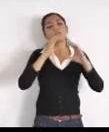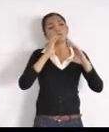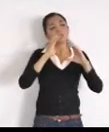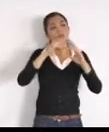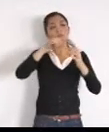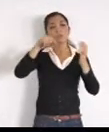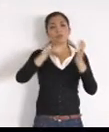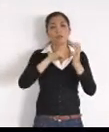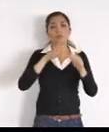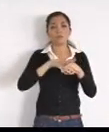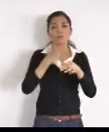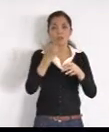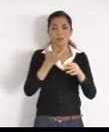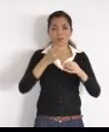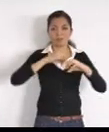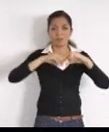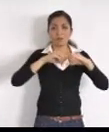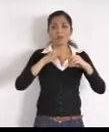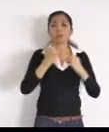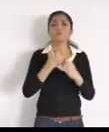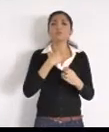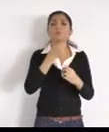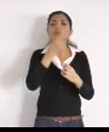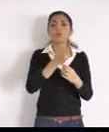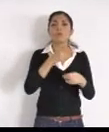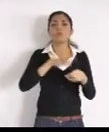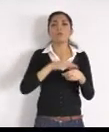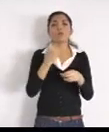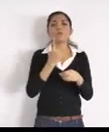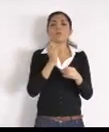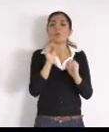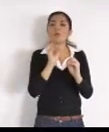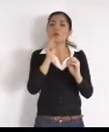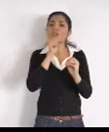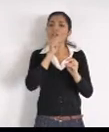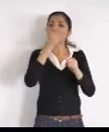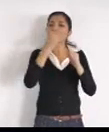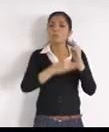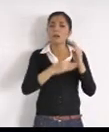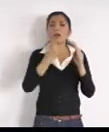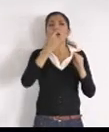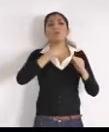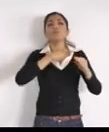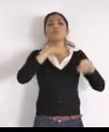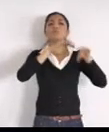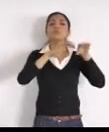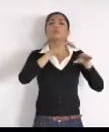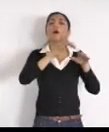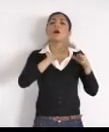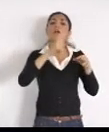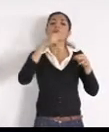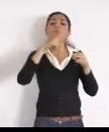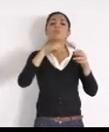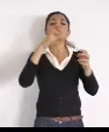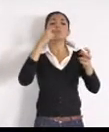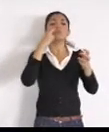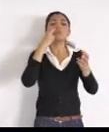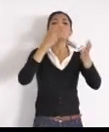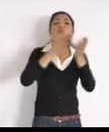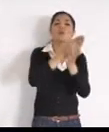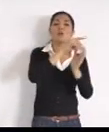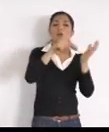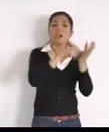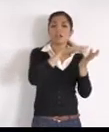y los empleados, de frialza, ya están haciendo las suyas, obstruyendo, uno de los carriles, ya desde ahora, se pueden ver trailers, y autos,